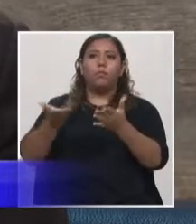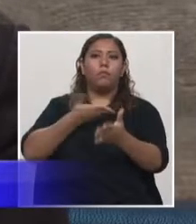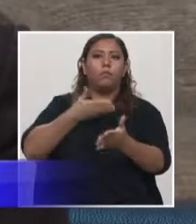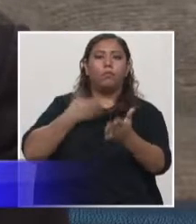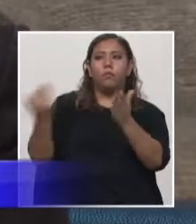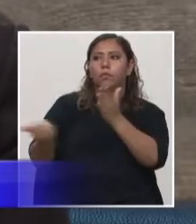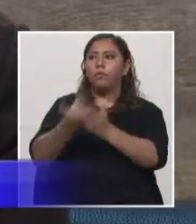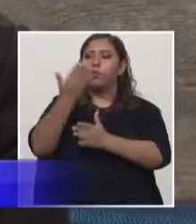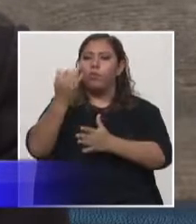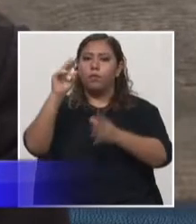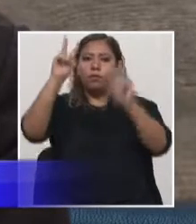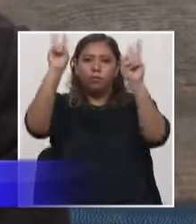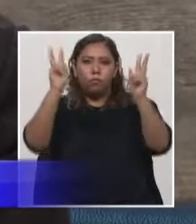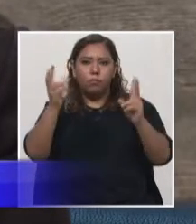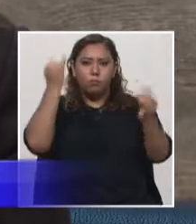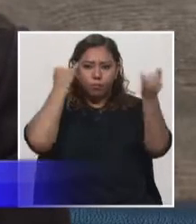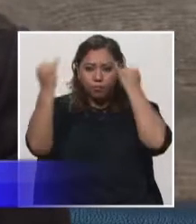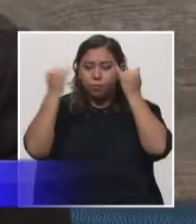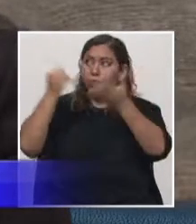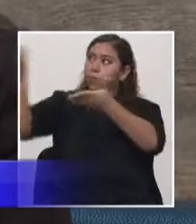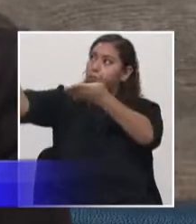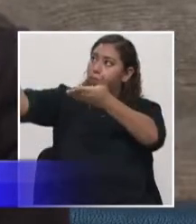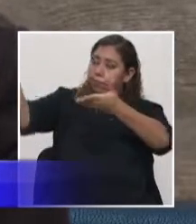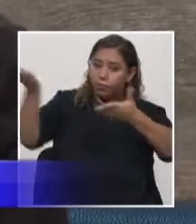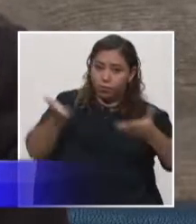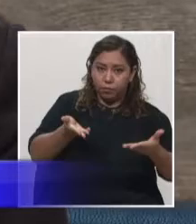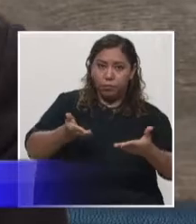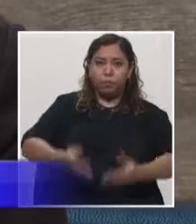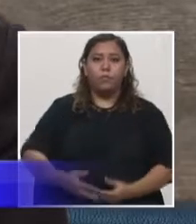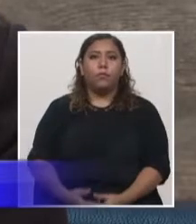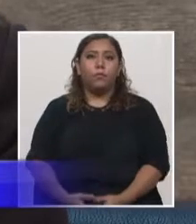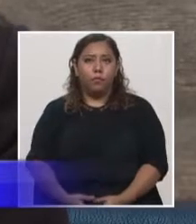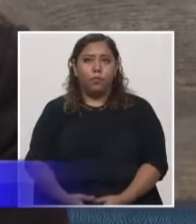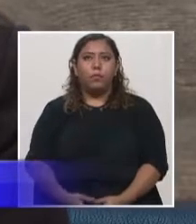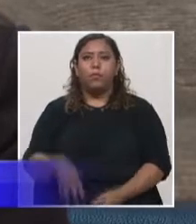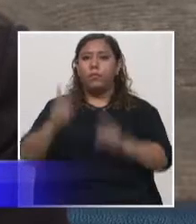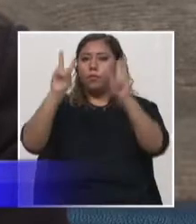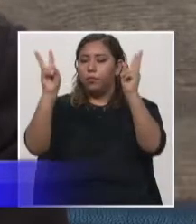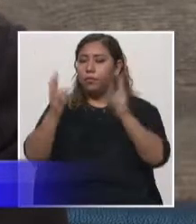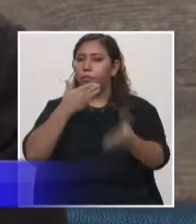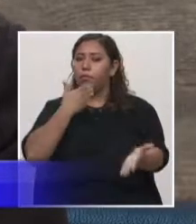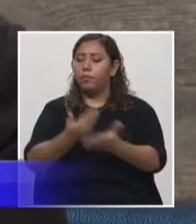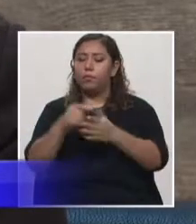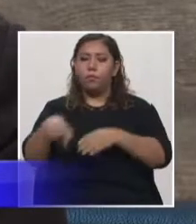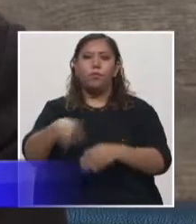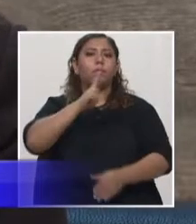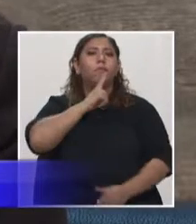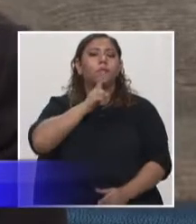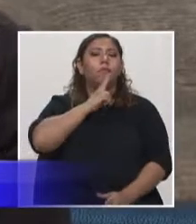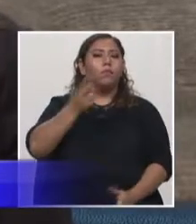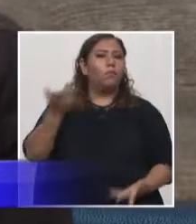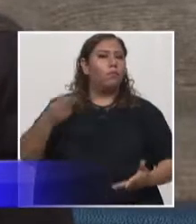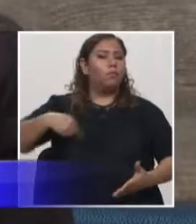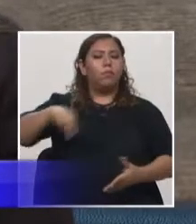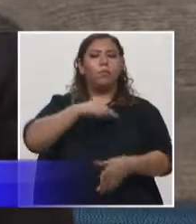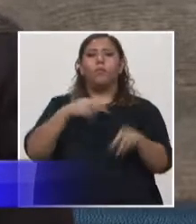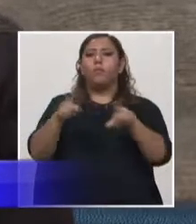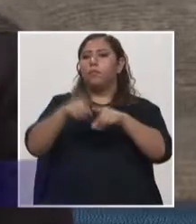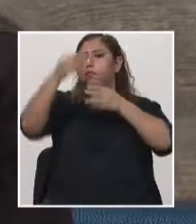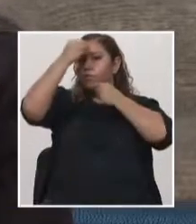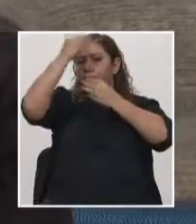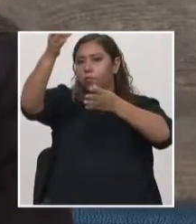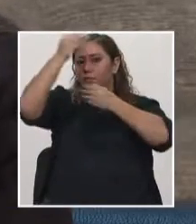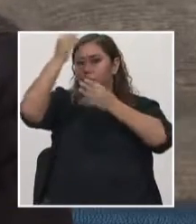presentar algunos temas que se desarrollen muy bien estos temas en Honduras y aparte informar. Entonces esta